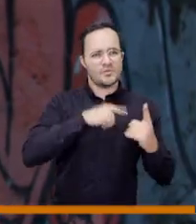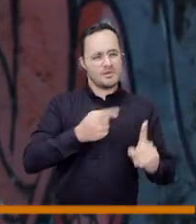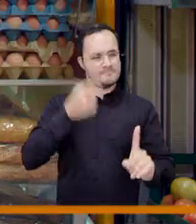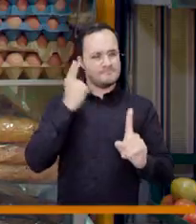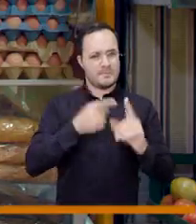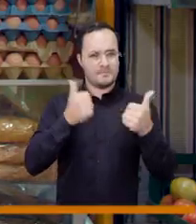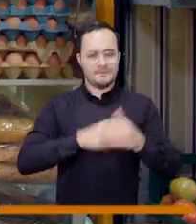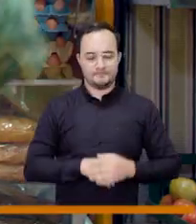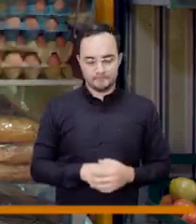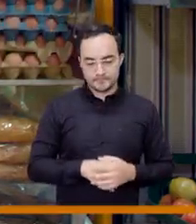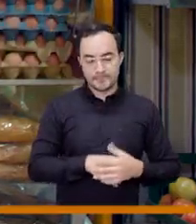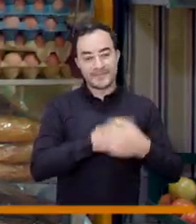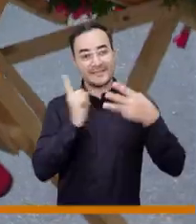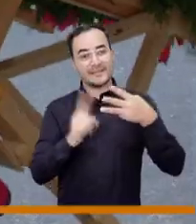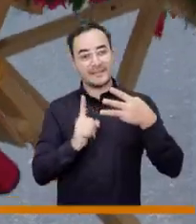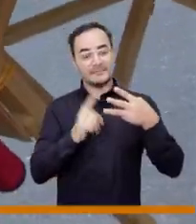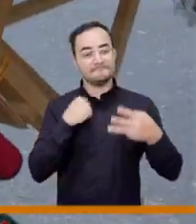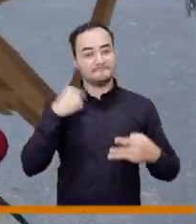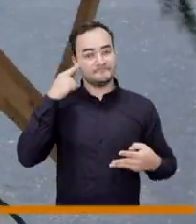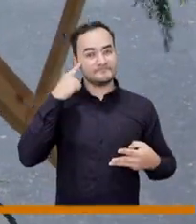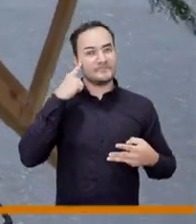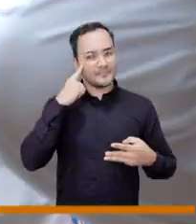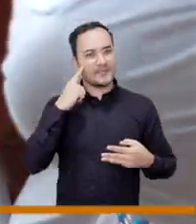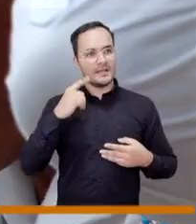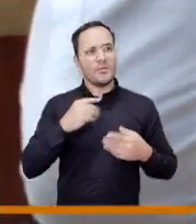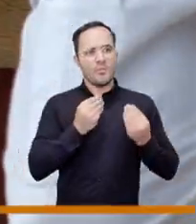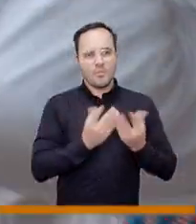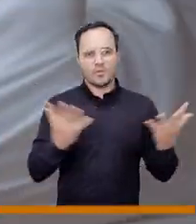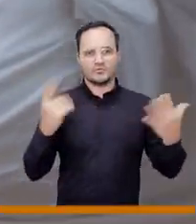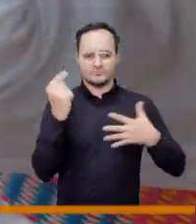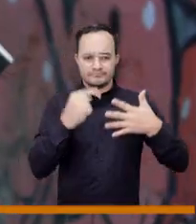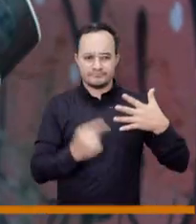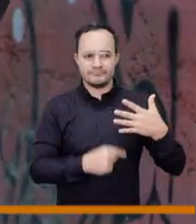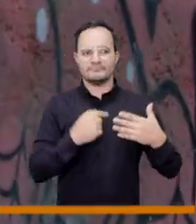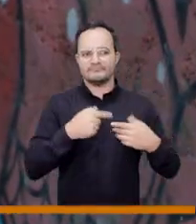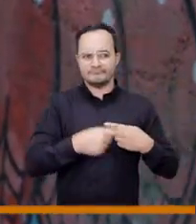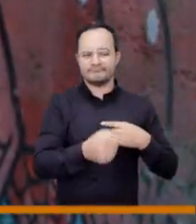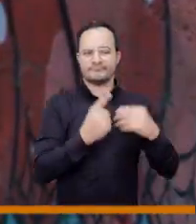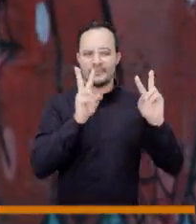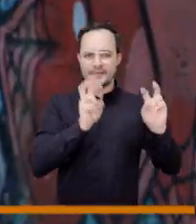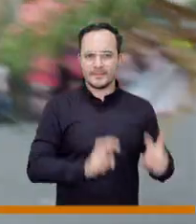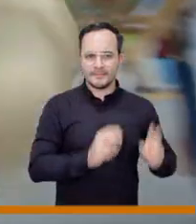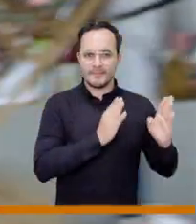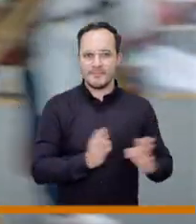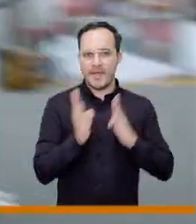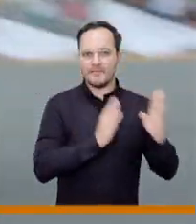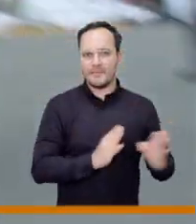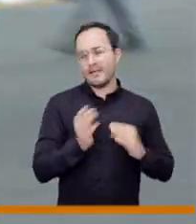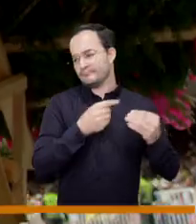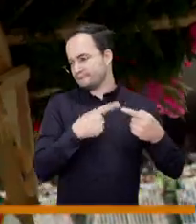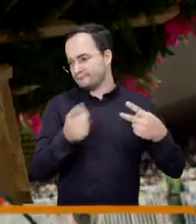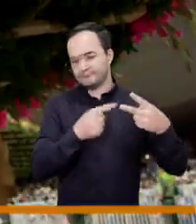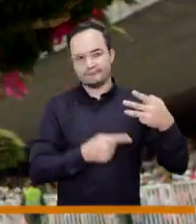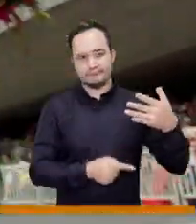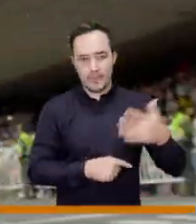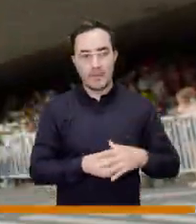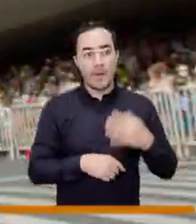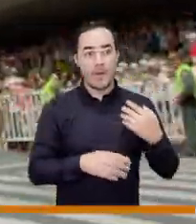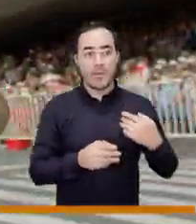tercero es que se nos vienen muchos muchos temas de planeación de ciudad en la próxima